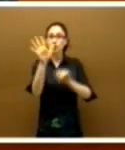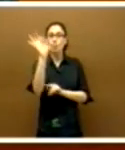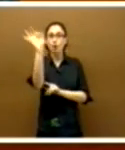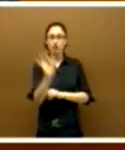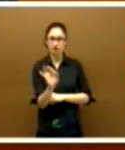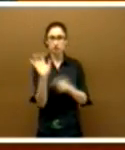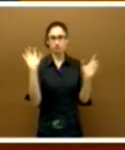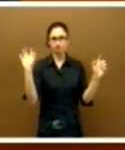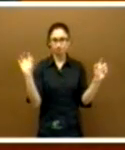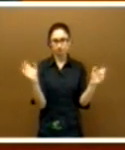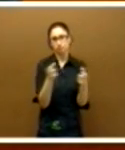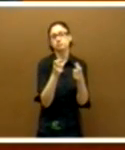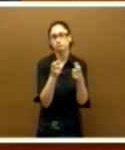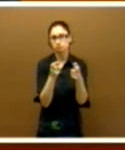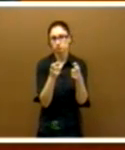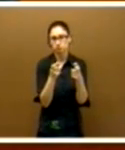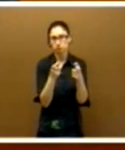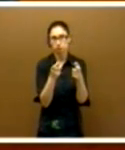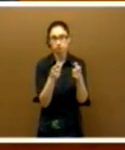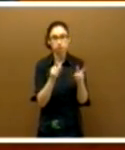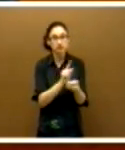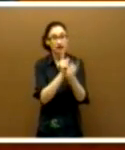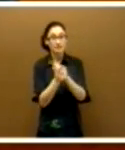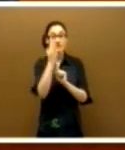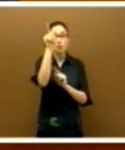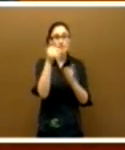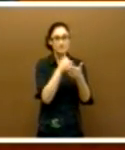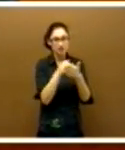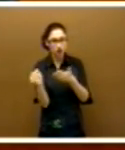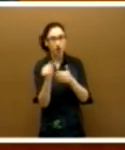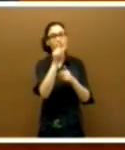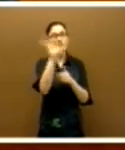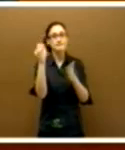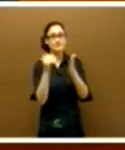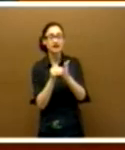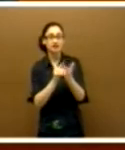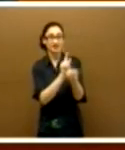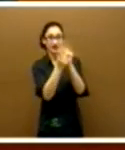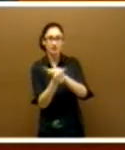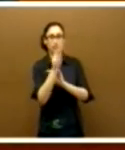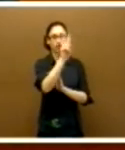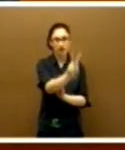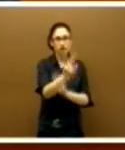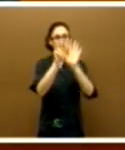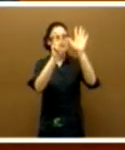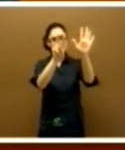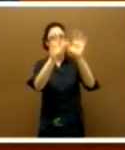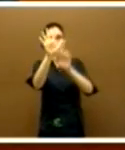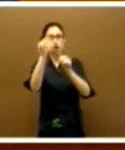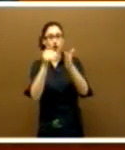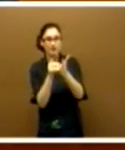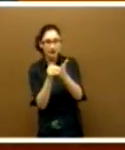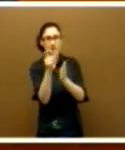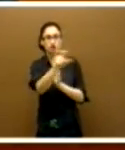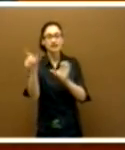o lo que es lo mismo, pasaría de 1.100.000 a 275.000 extremeños. Muchas